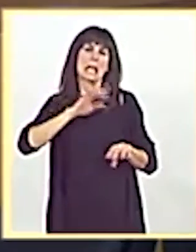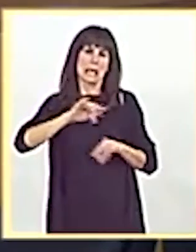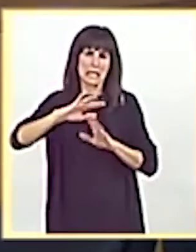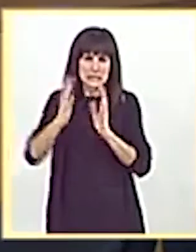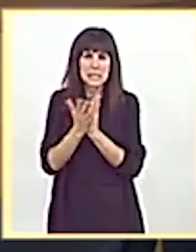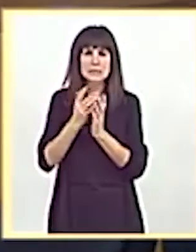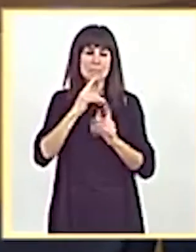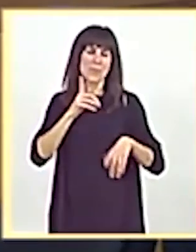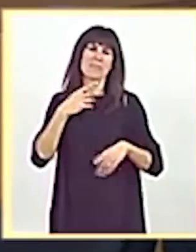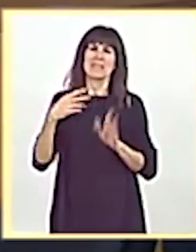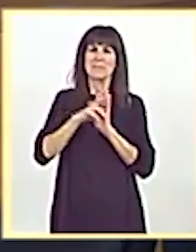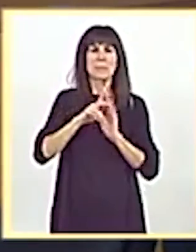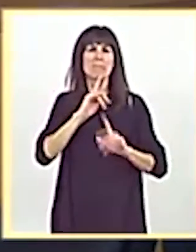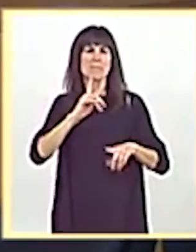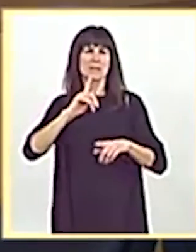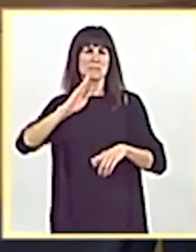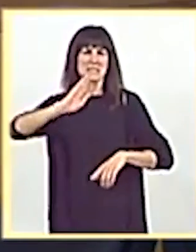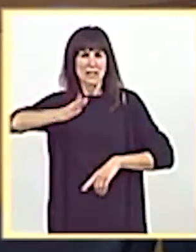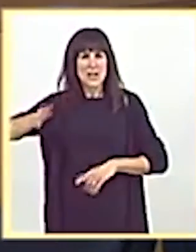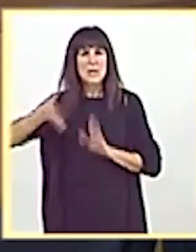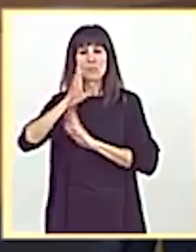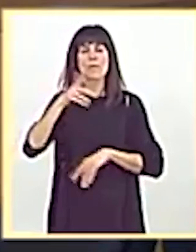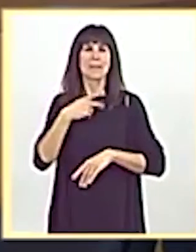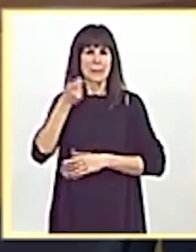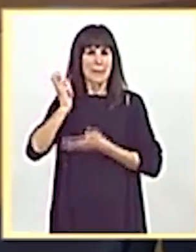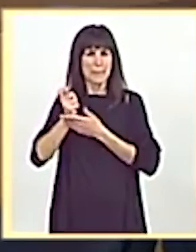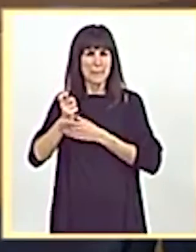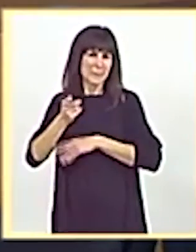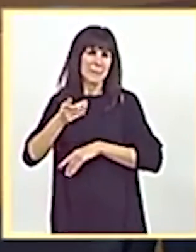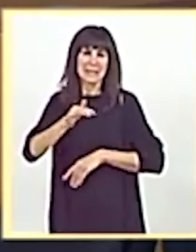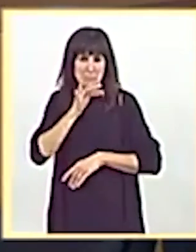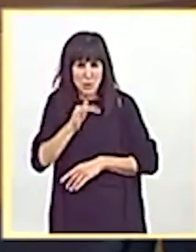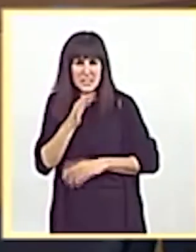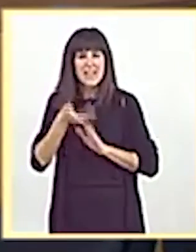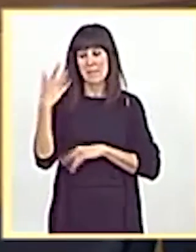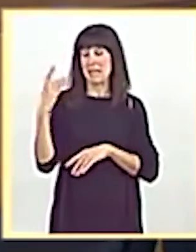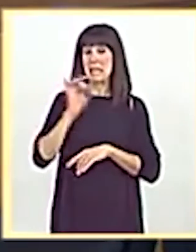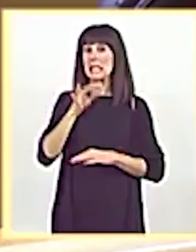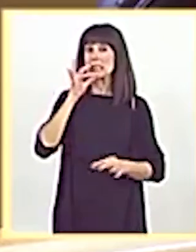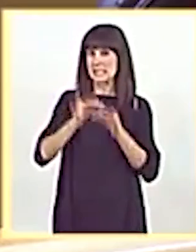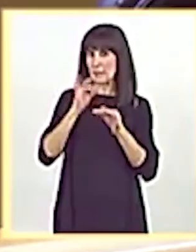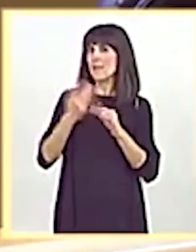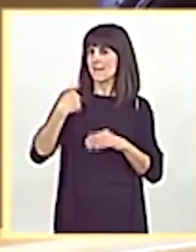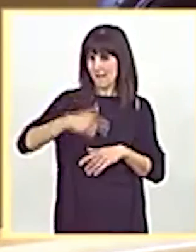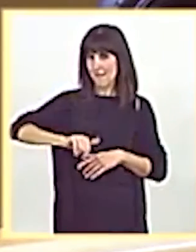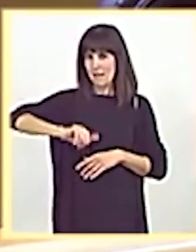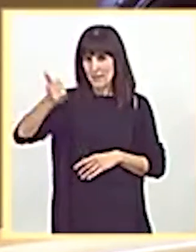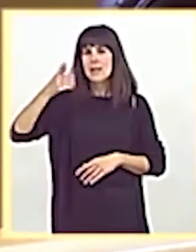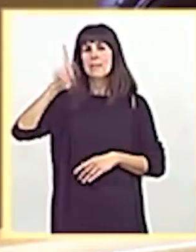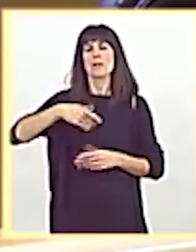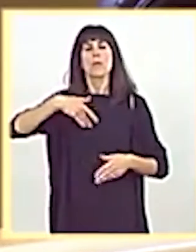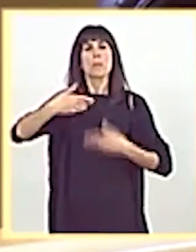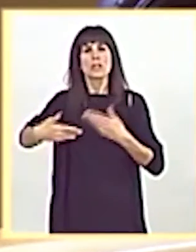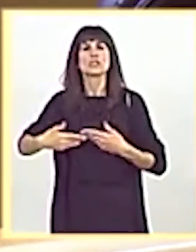por la cuestión de la morosidad en el sector. Lo aprobamos en el Consejo de Ministros, en fin de septiembre. Ya ha finalizado el proceso de información pública.